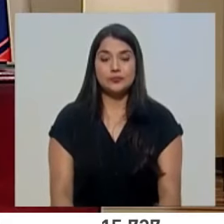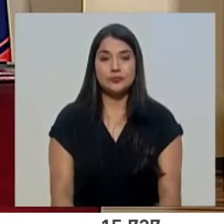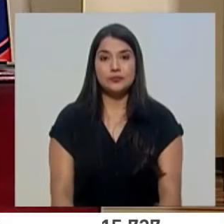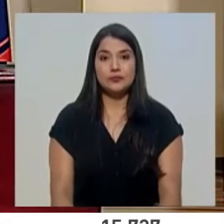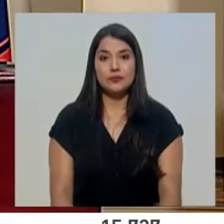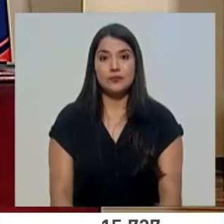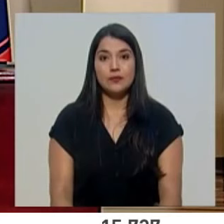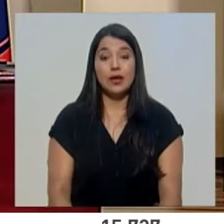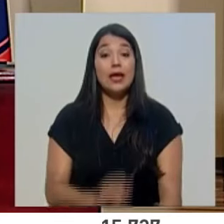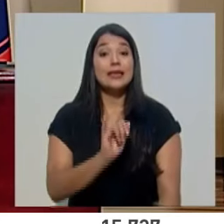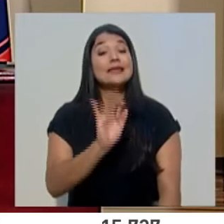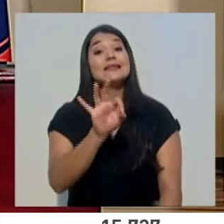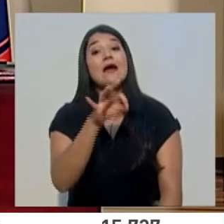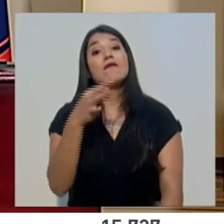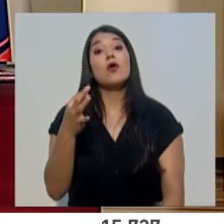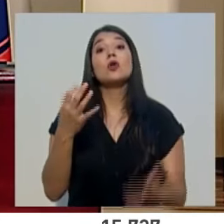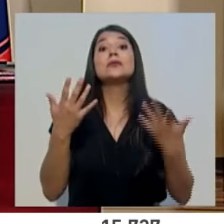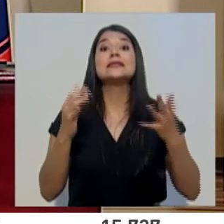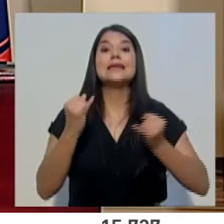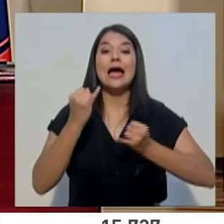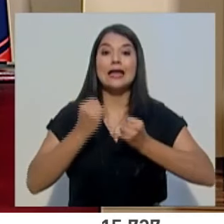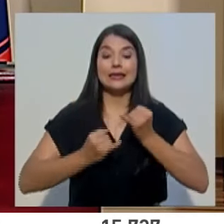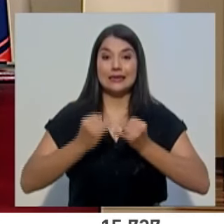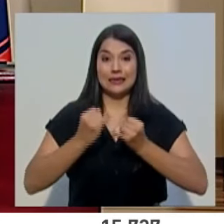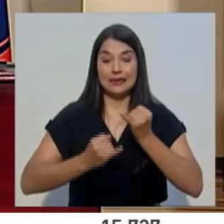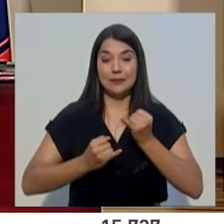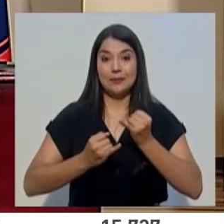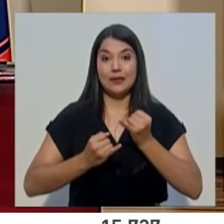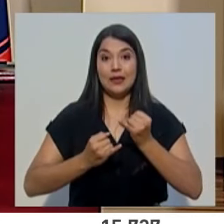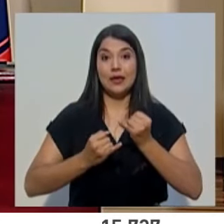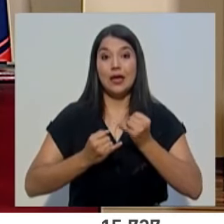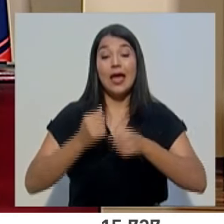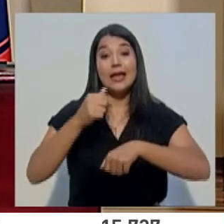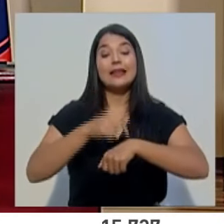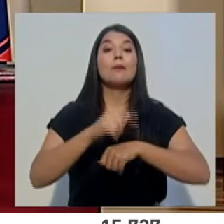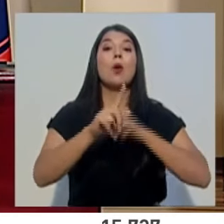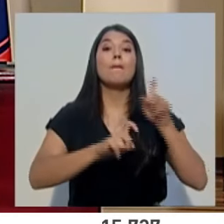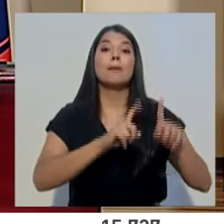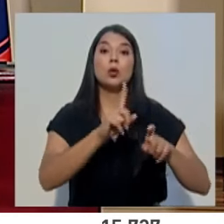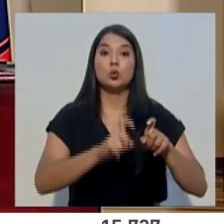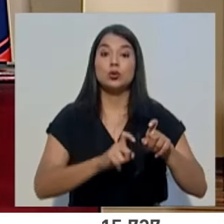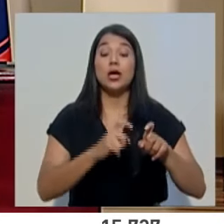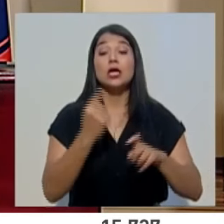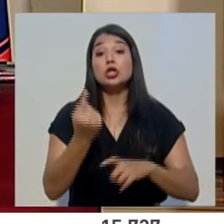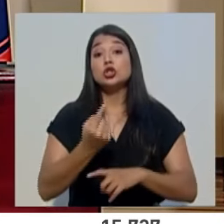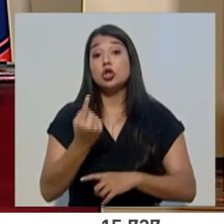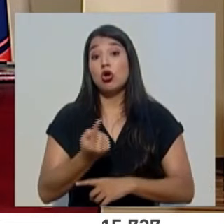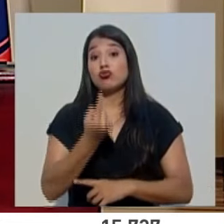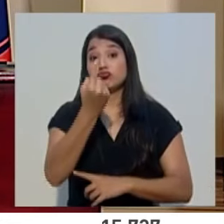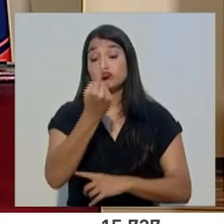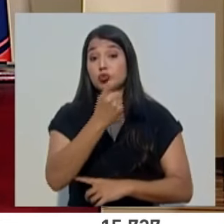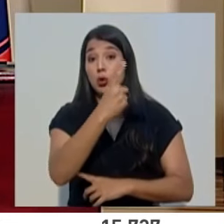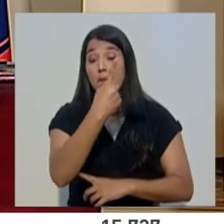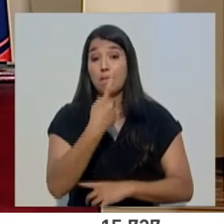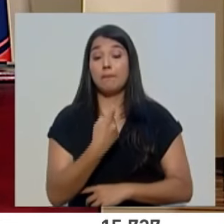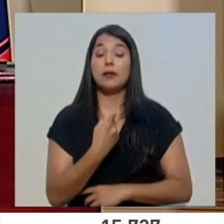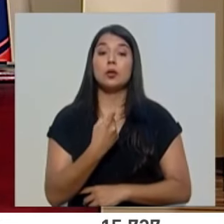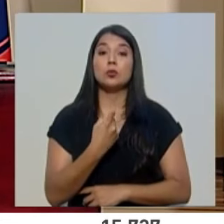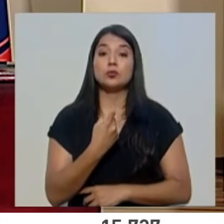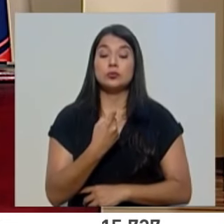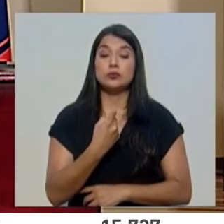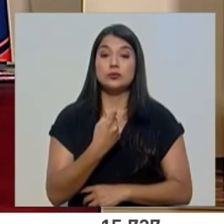De esta forma damos por concluida el periodo de consultas ya que únicamente recibimos